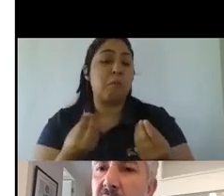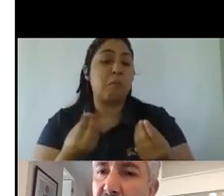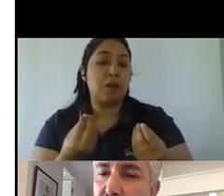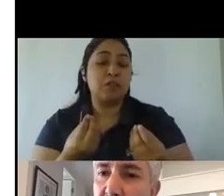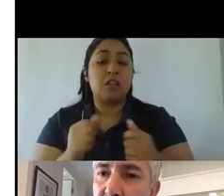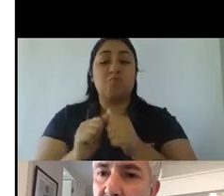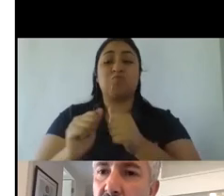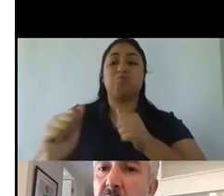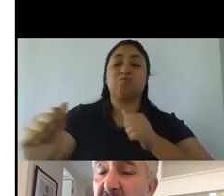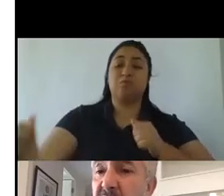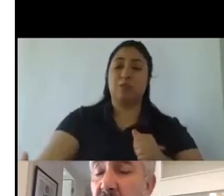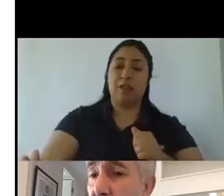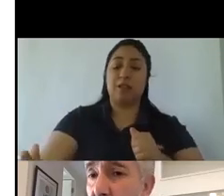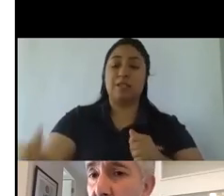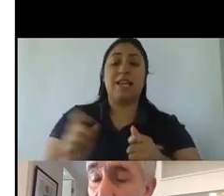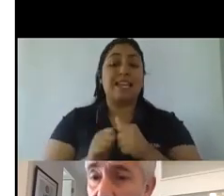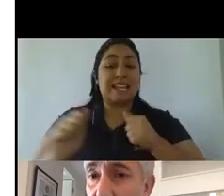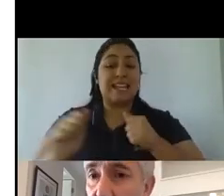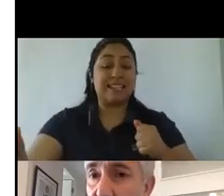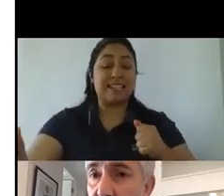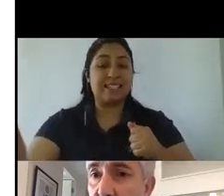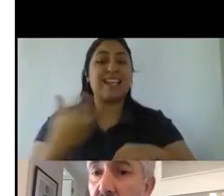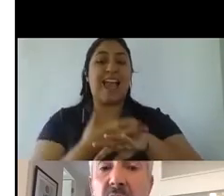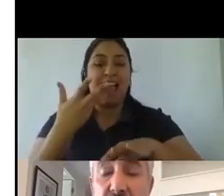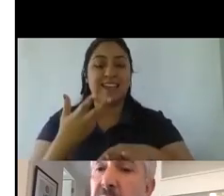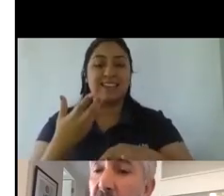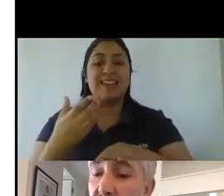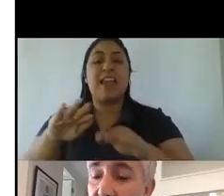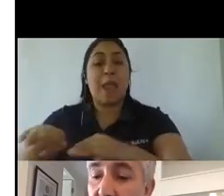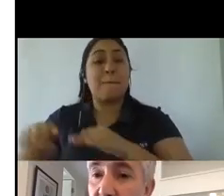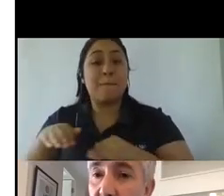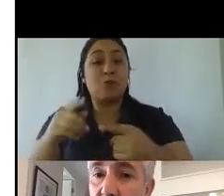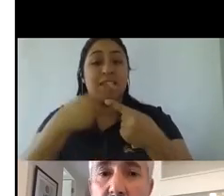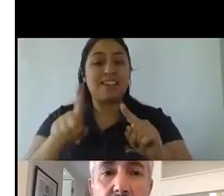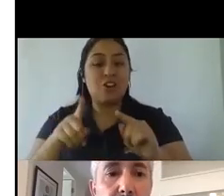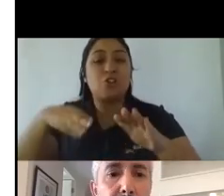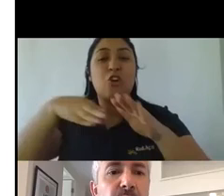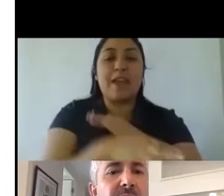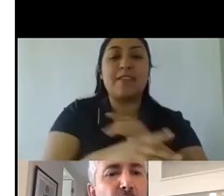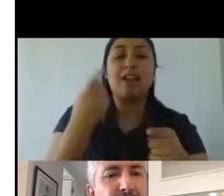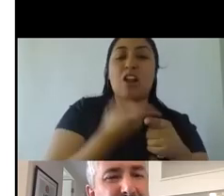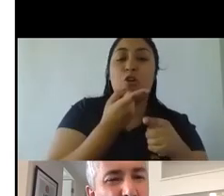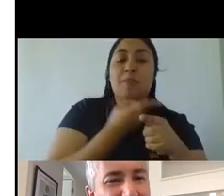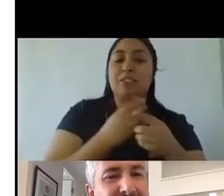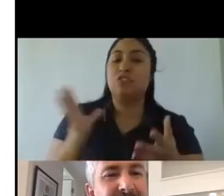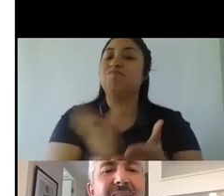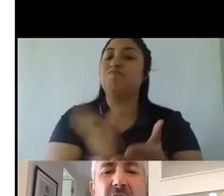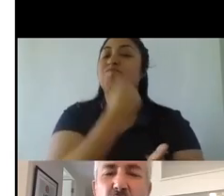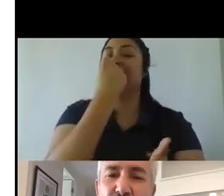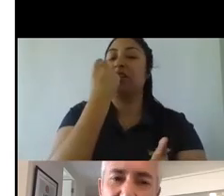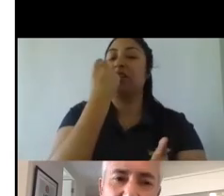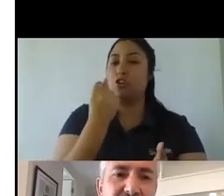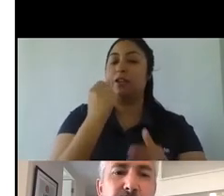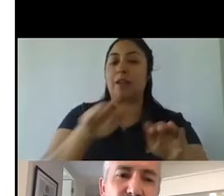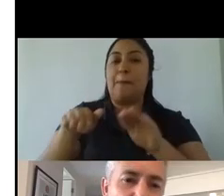generamos un espacio para que entre nosotros hagan la conversación y finalmente ganen ese espacio la comunicación táctica las